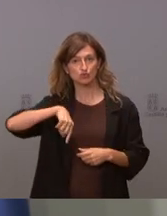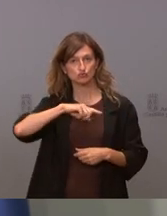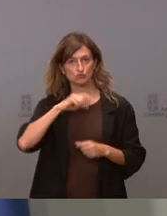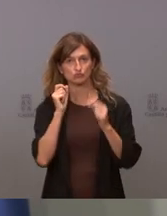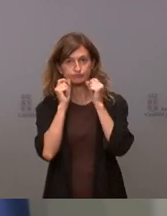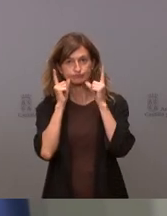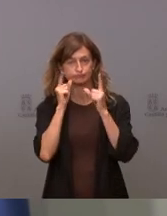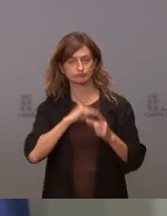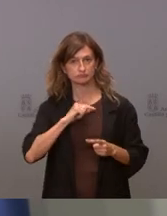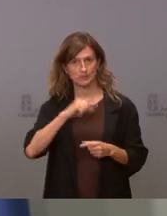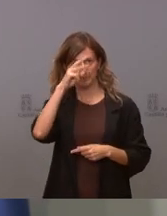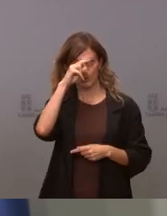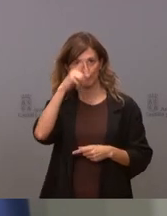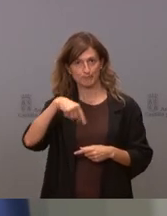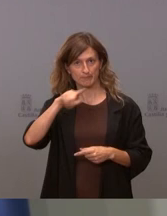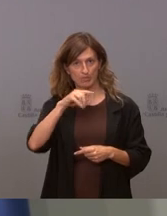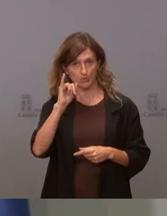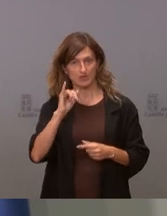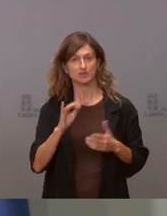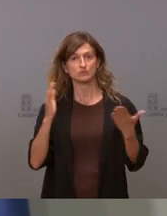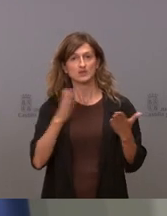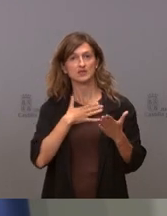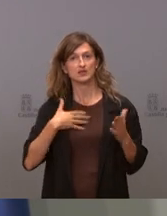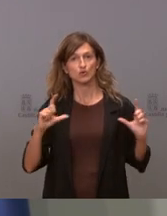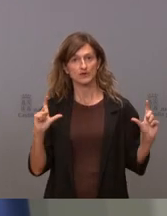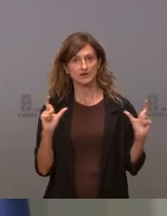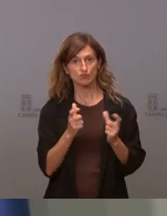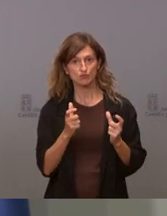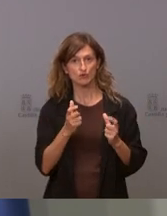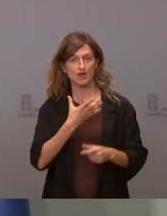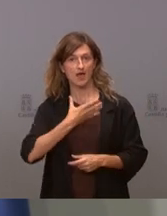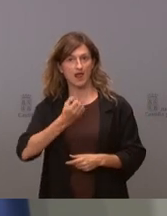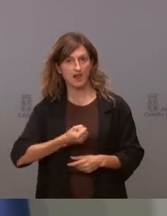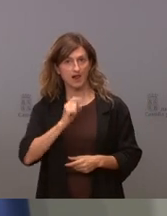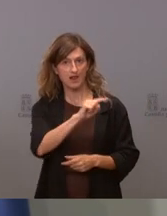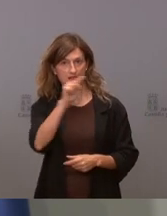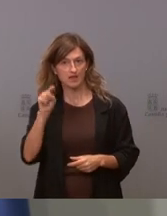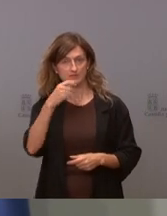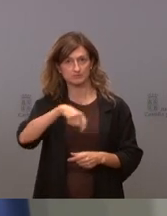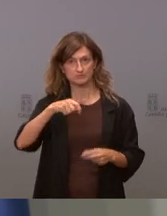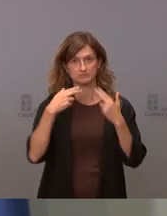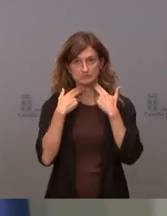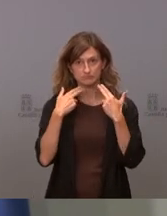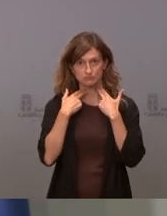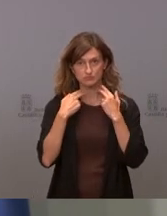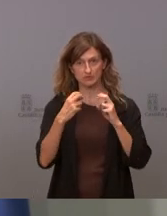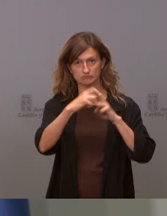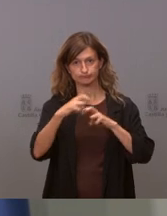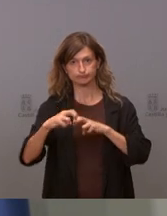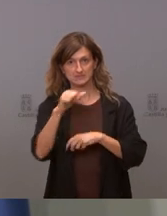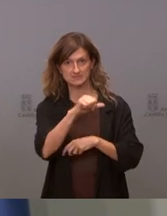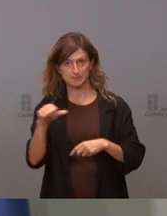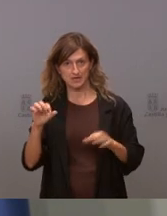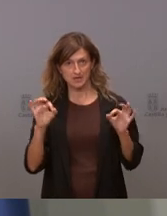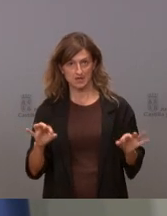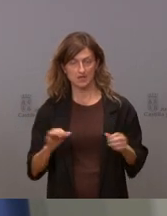conscientes de la preocupación y lo que vamos a hacer es reunirnos con sus alcaldes con los presidentes de la diputación que nos vamos a reunir esta semana que son